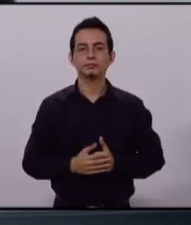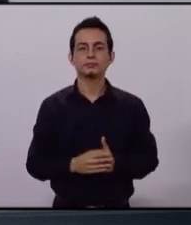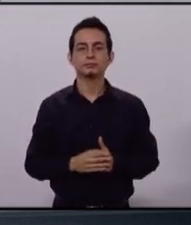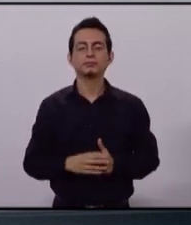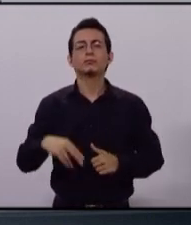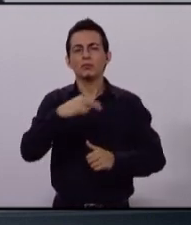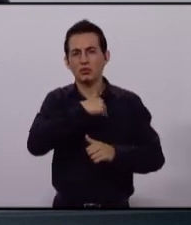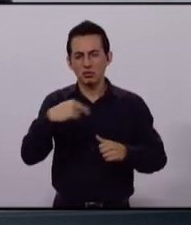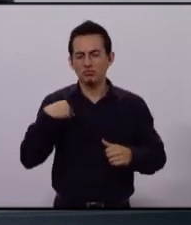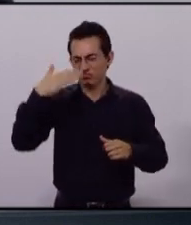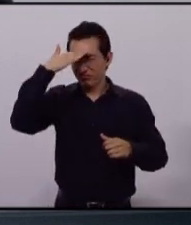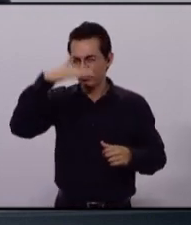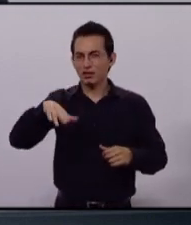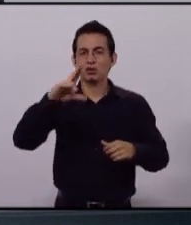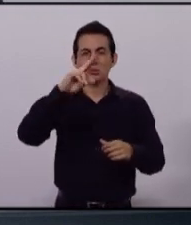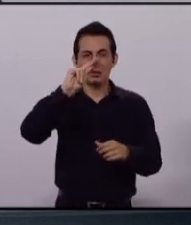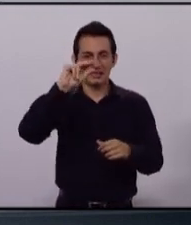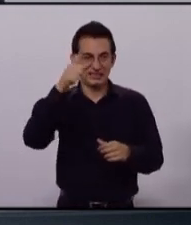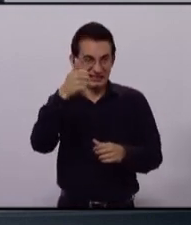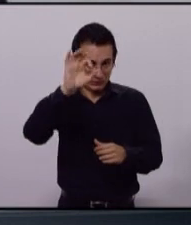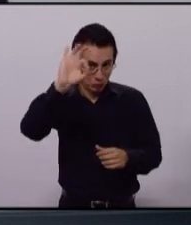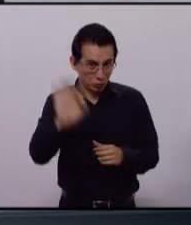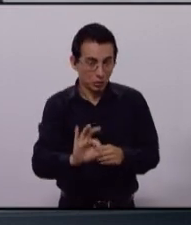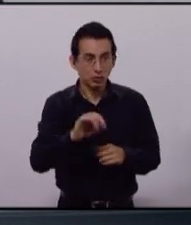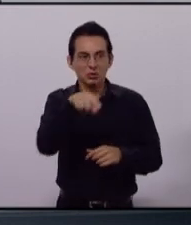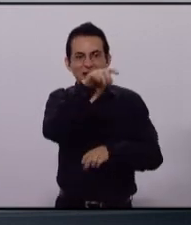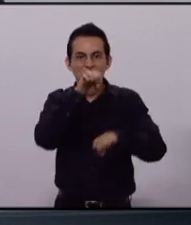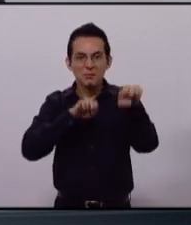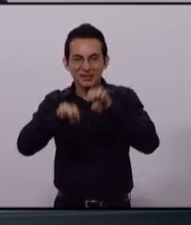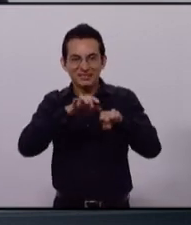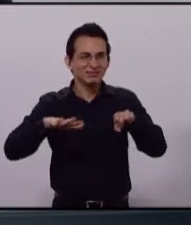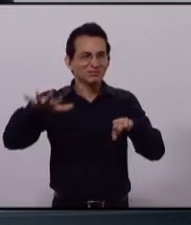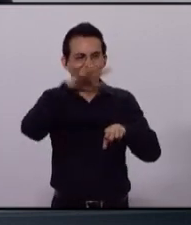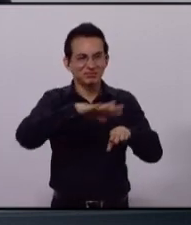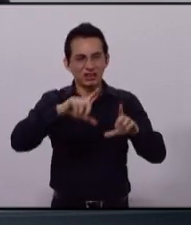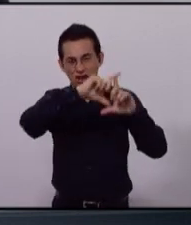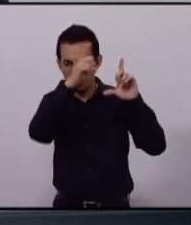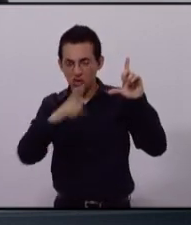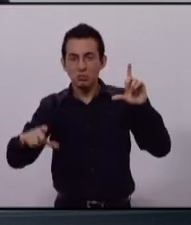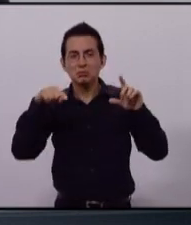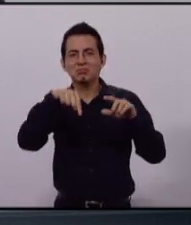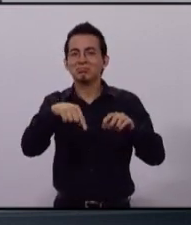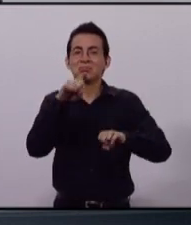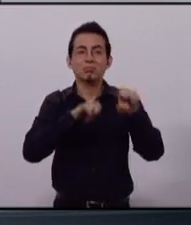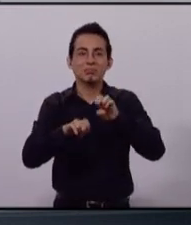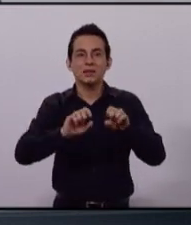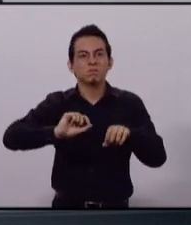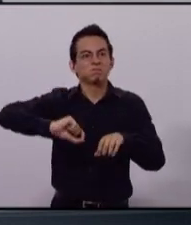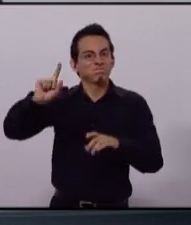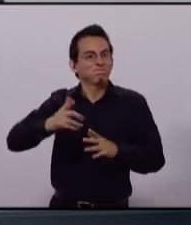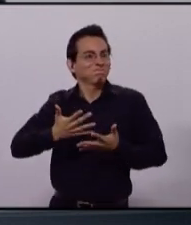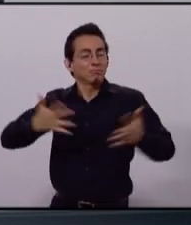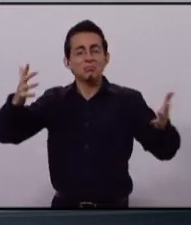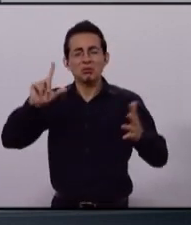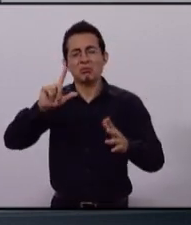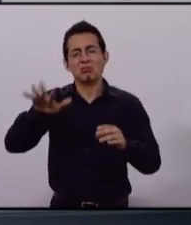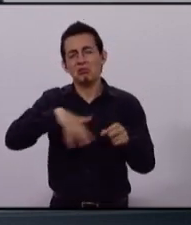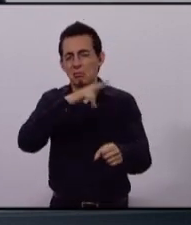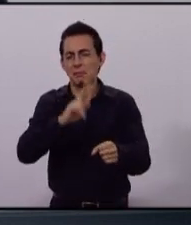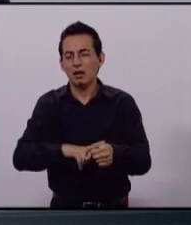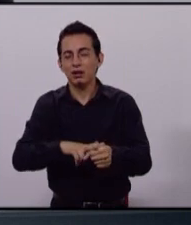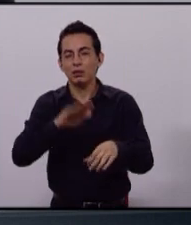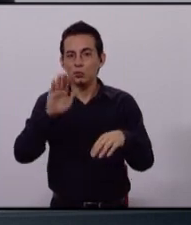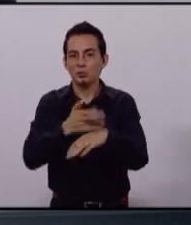Sabemos que el 86% de las empresas a nivel nacional son micro y pequeñas empresas. Por lo tanto, nuestra